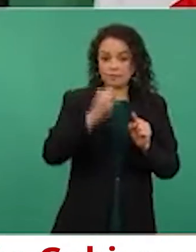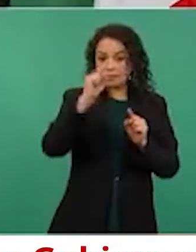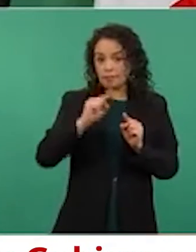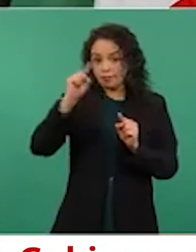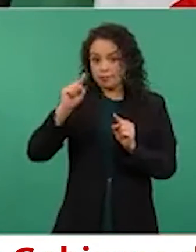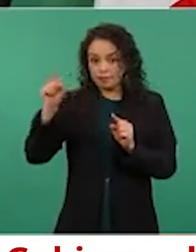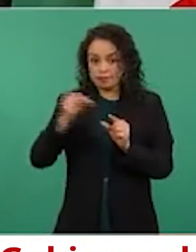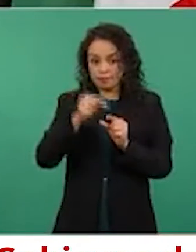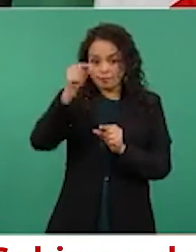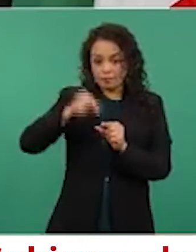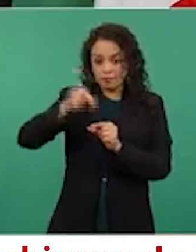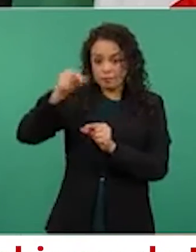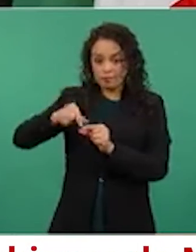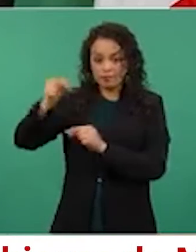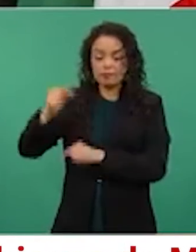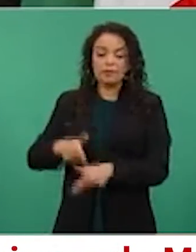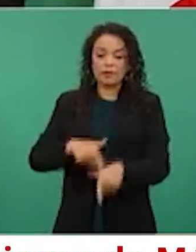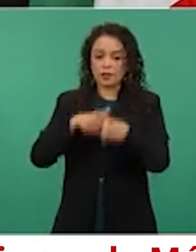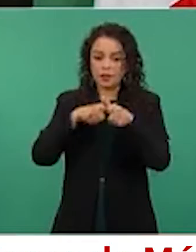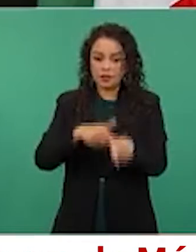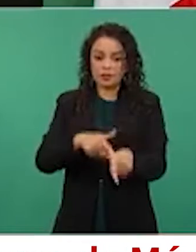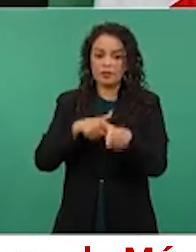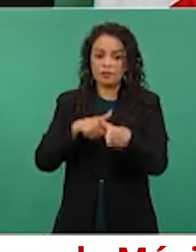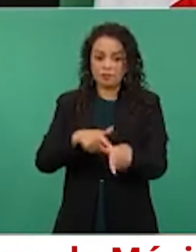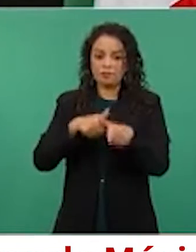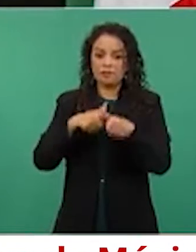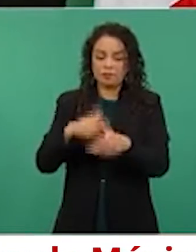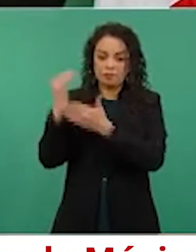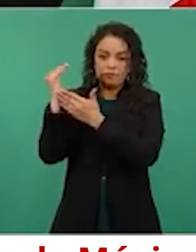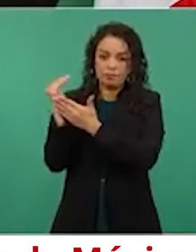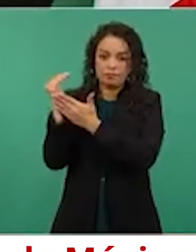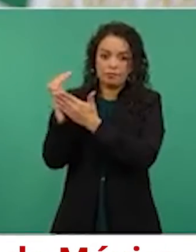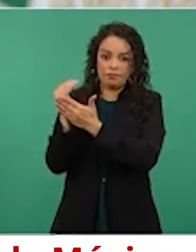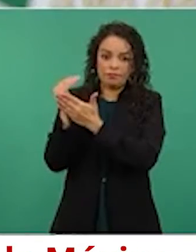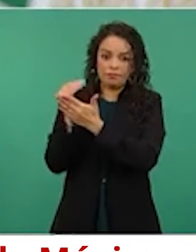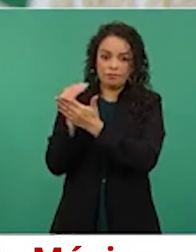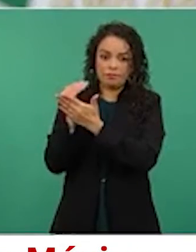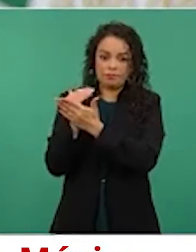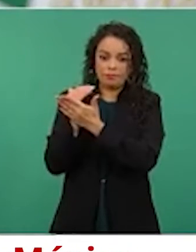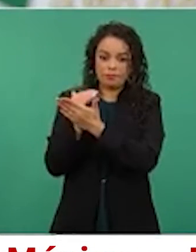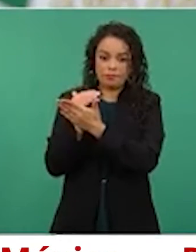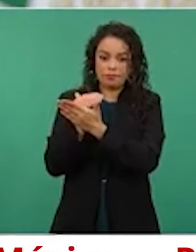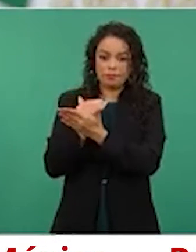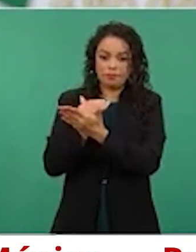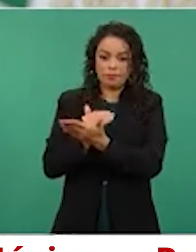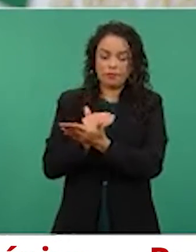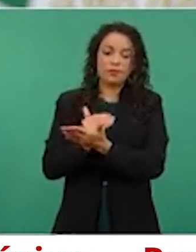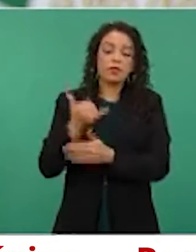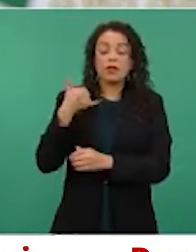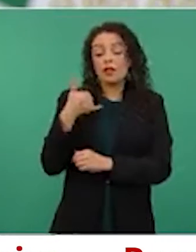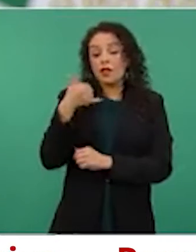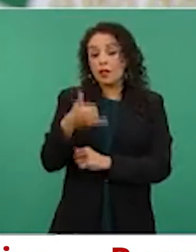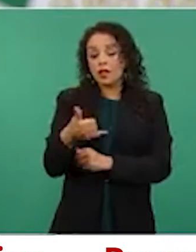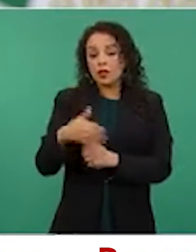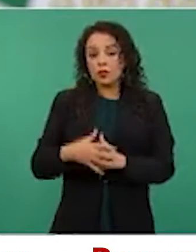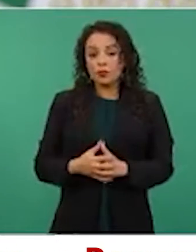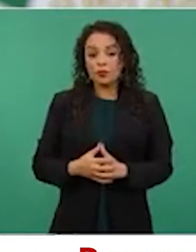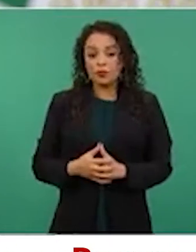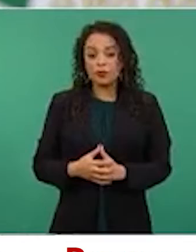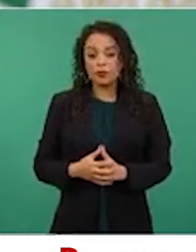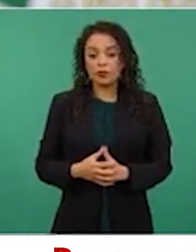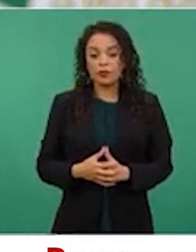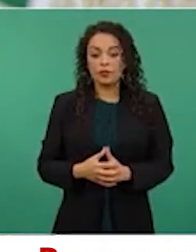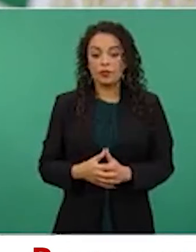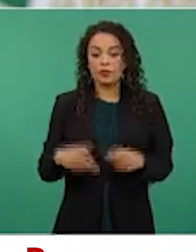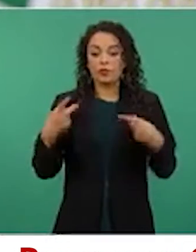lo ha sido para toda la población, y también que el porcentaje de representación de los casos que son